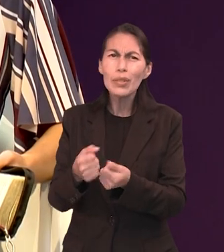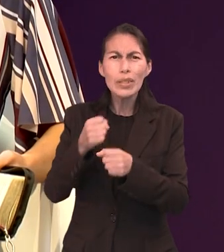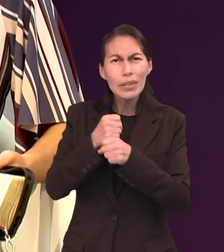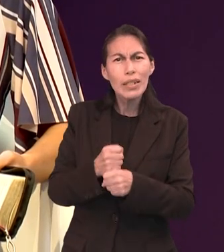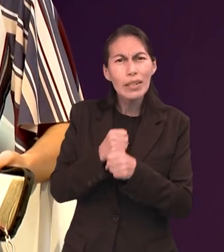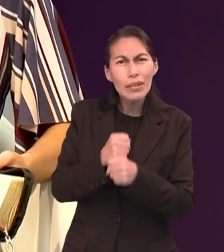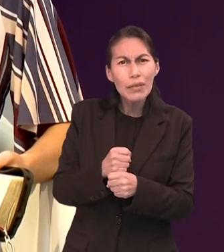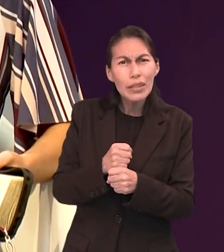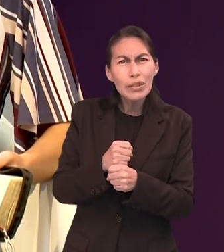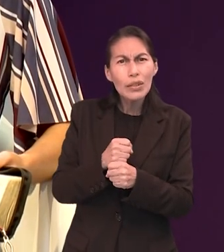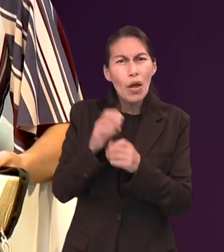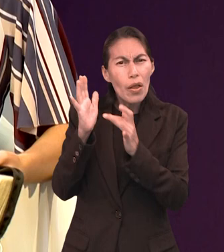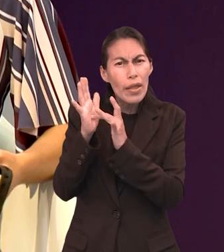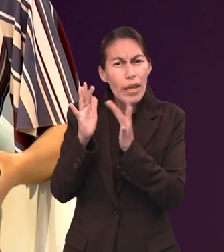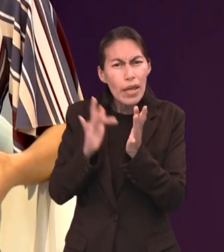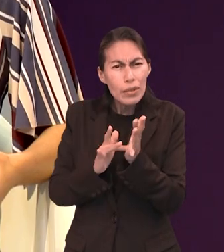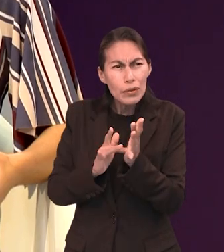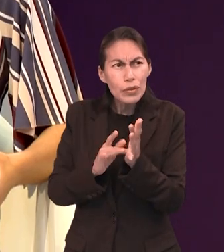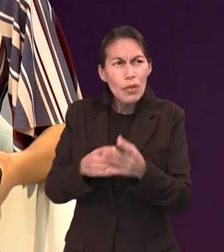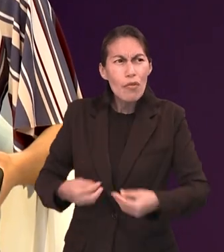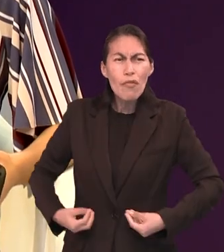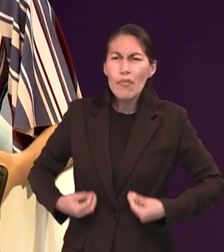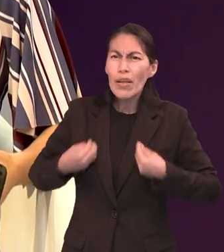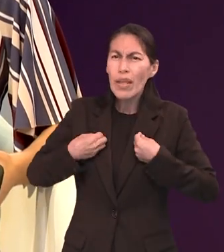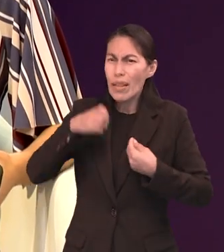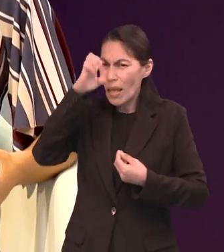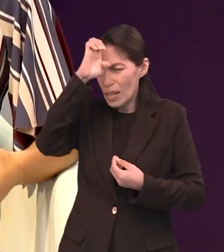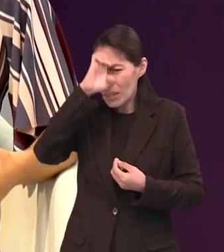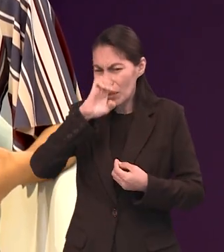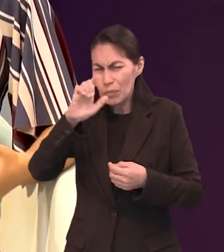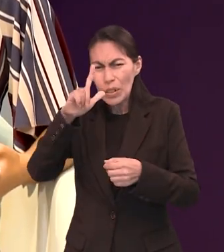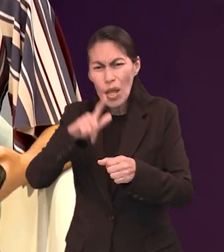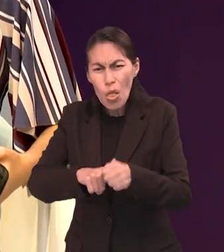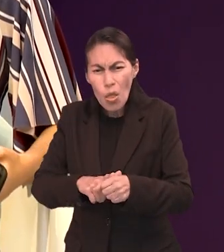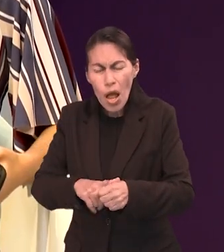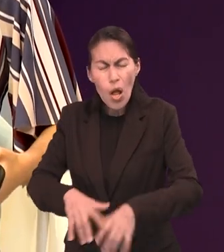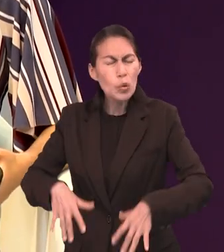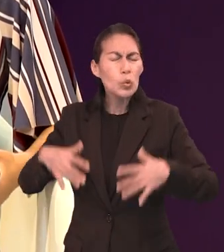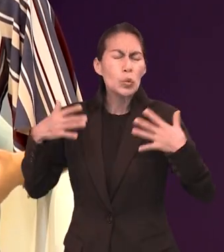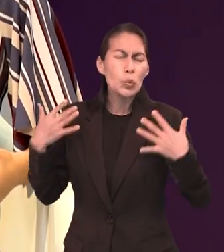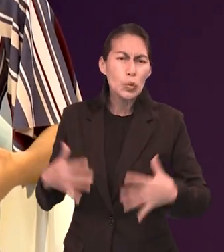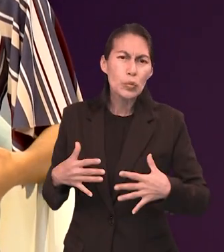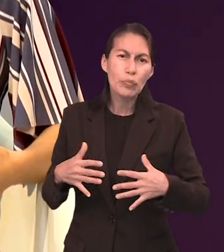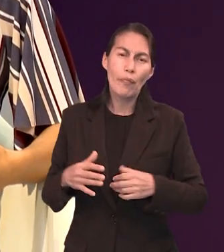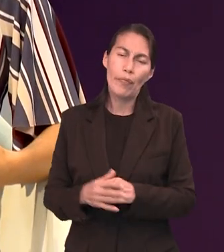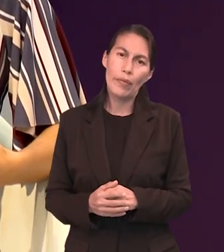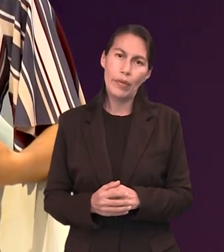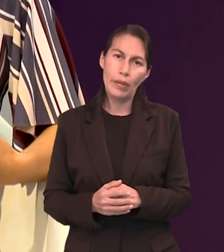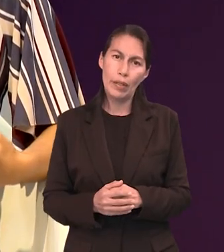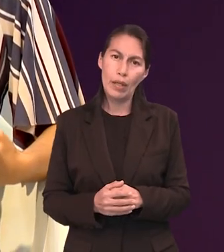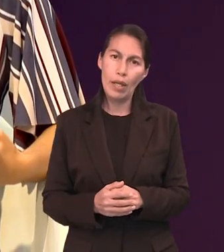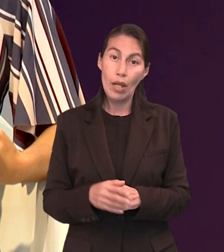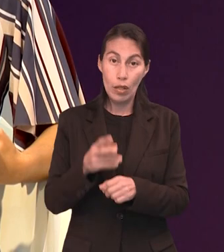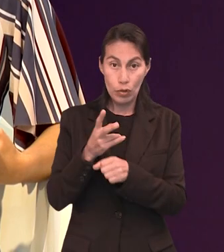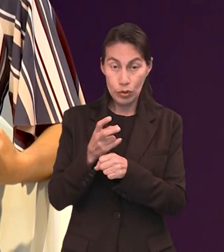es que el sacrificio de Jesús también sustenta nuestra vida espiritual. Porque Él es nuestro ejemplo y nos hace una invitación en Hebreos